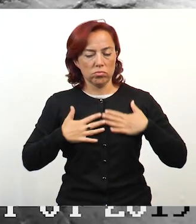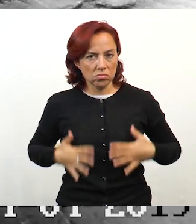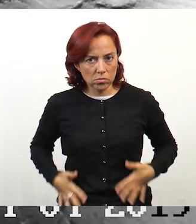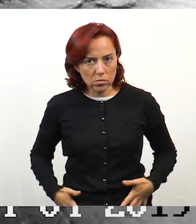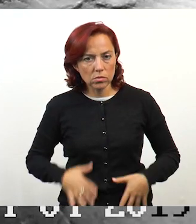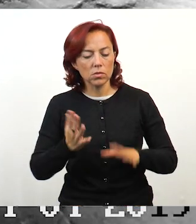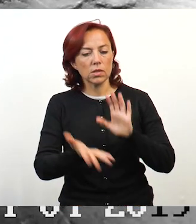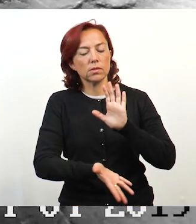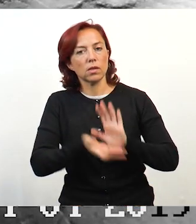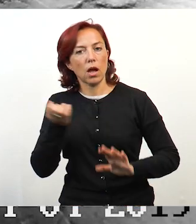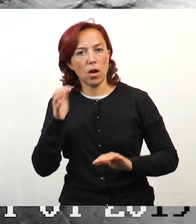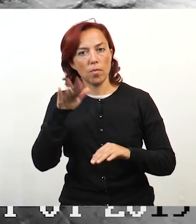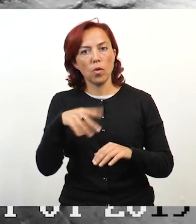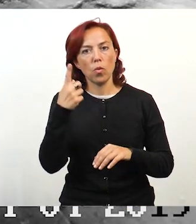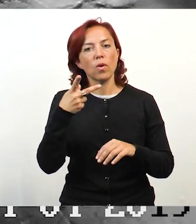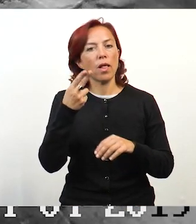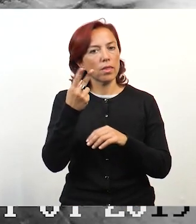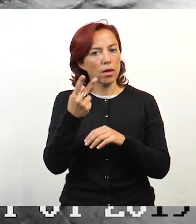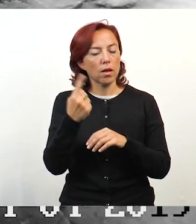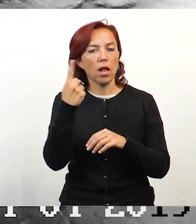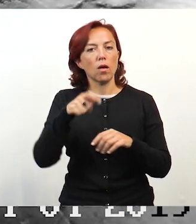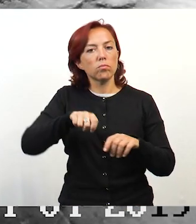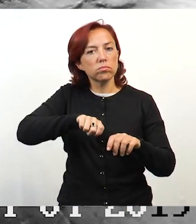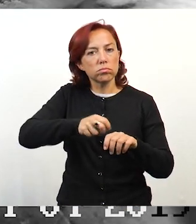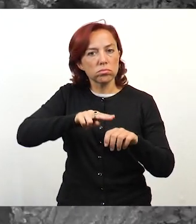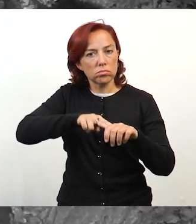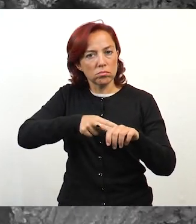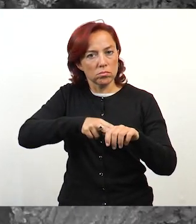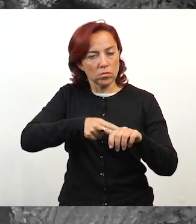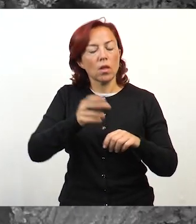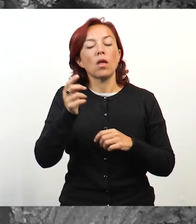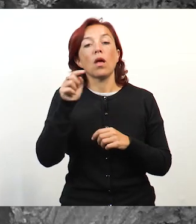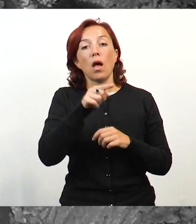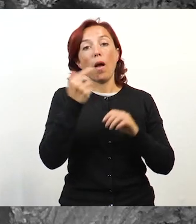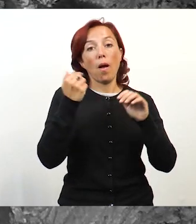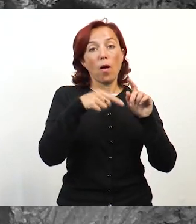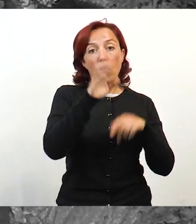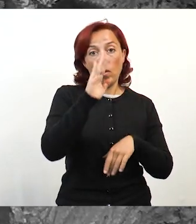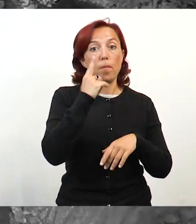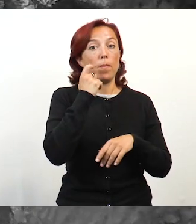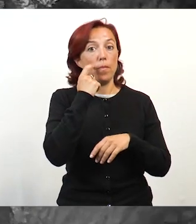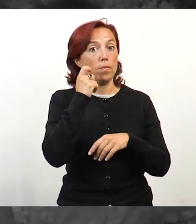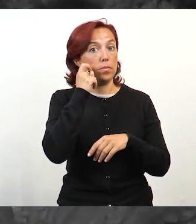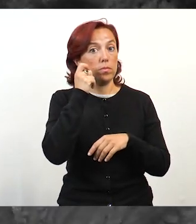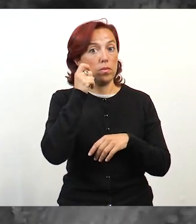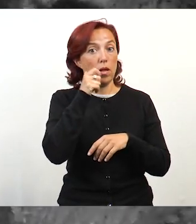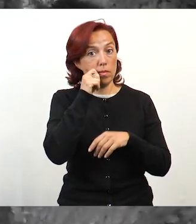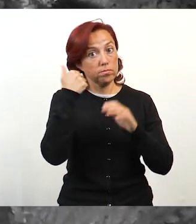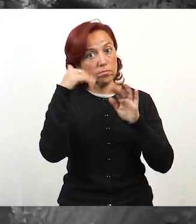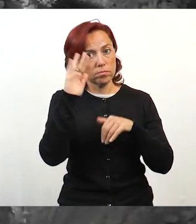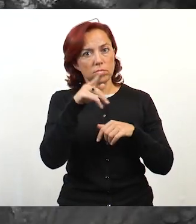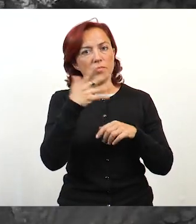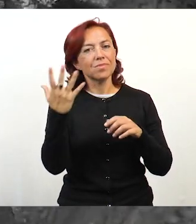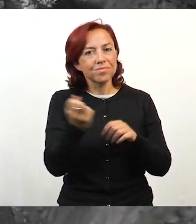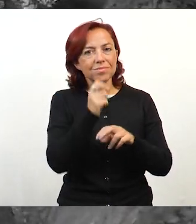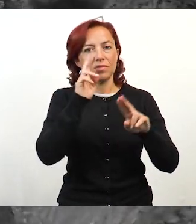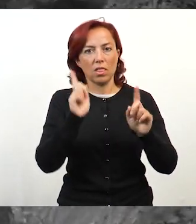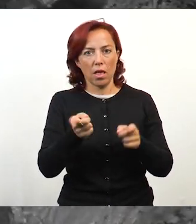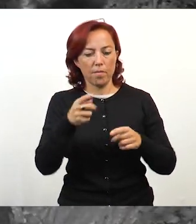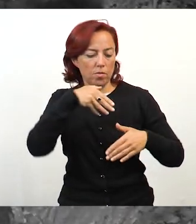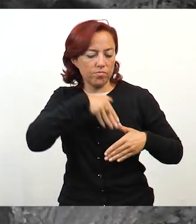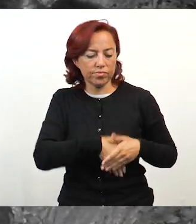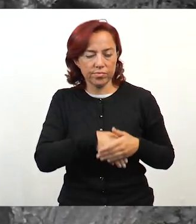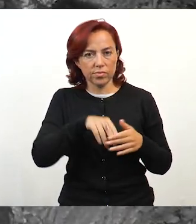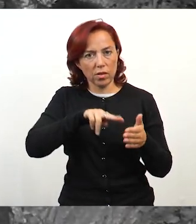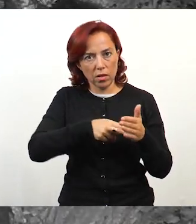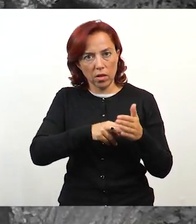Tras registrarlos, se le incautó al menor una tijera y un destornillador, en tanto que al mayor de edad se le encontró un destornillador. Ahora, los dos